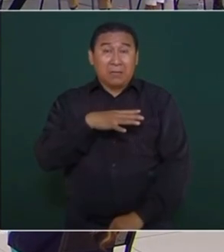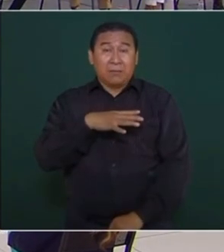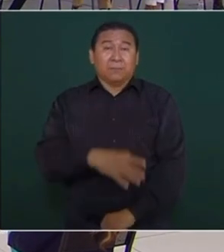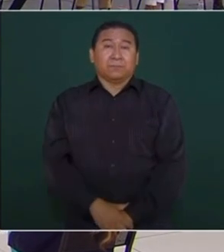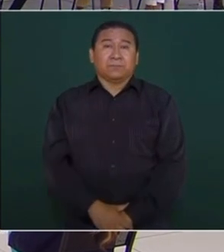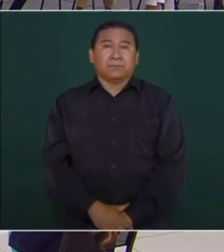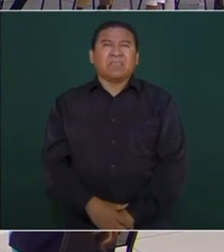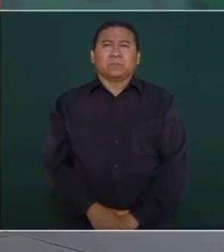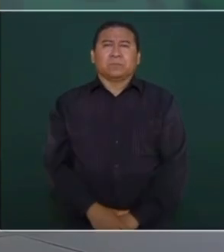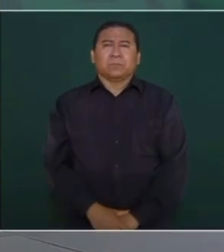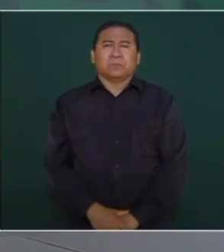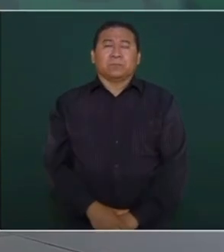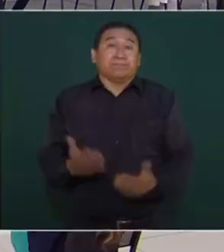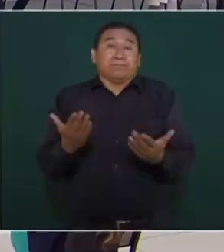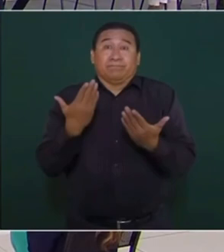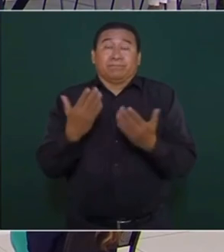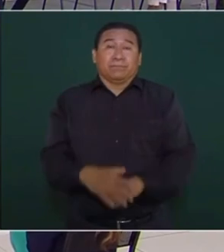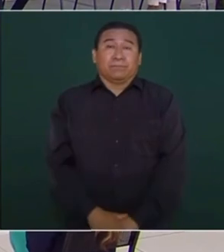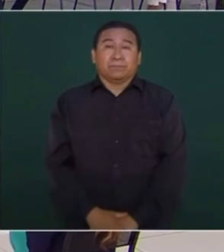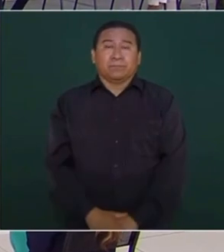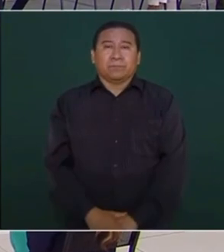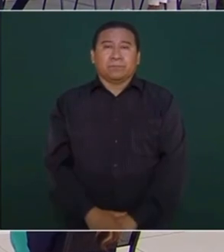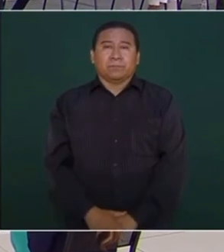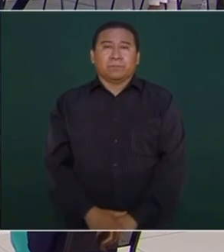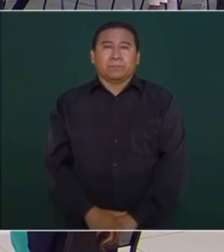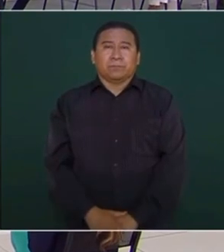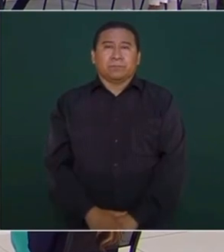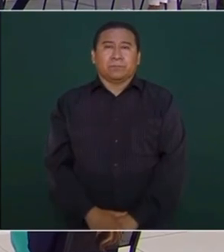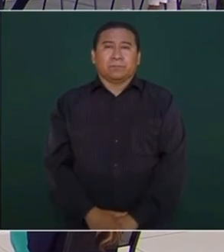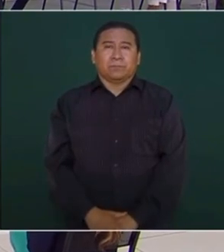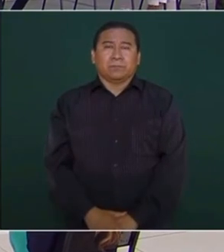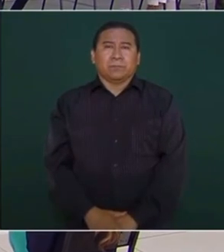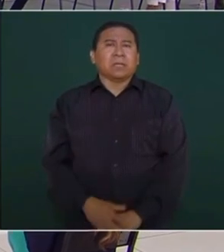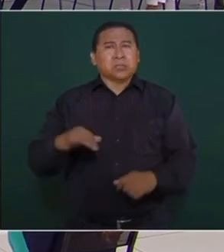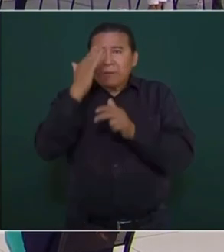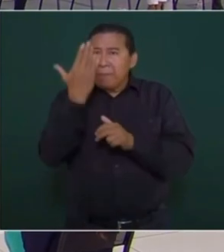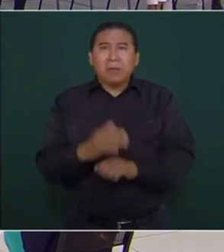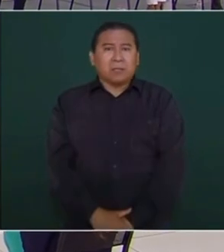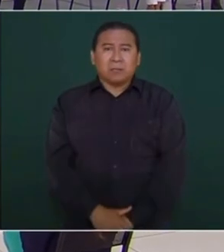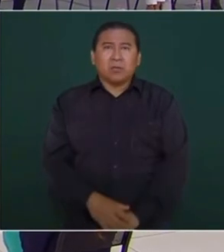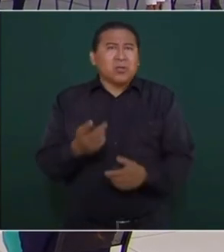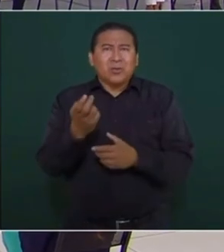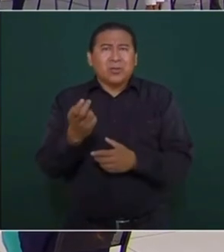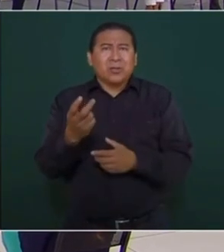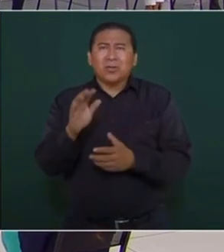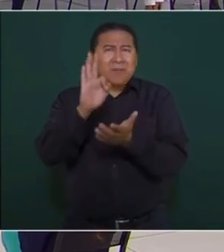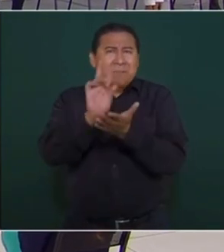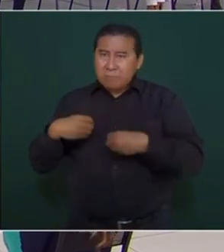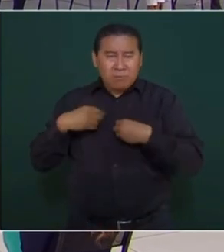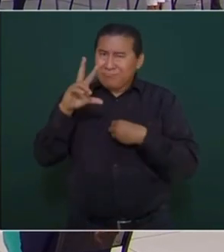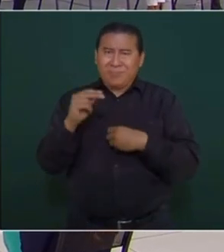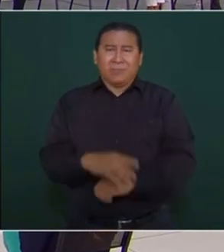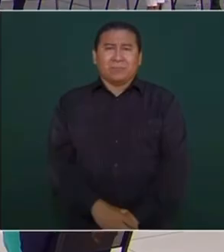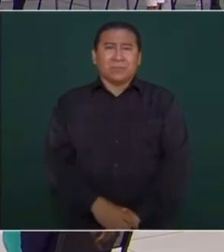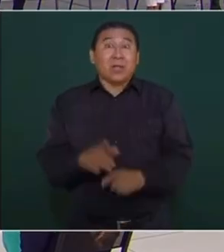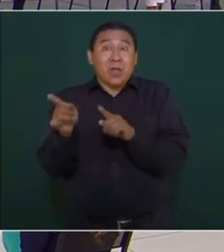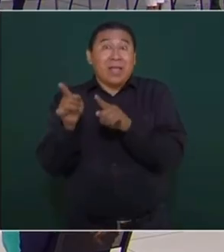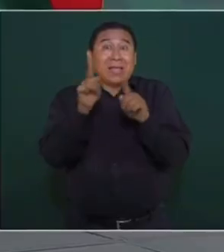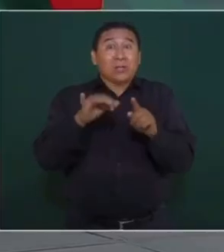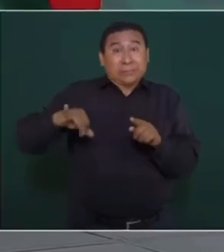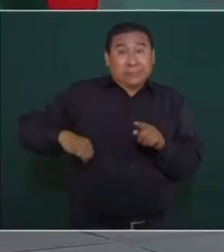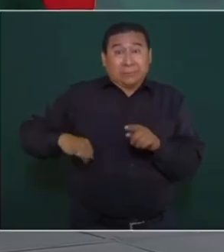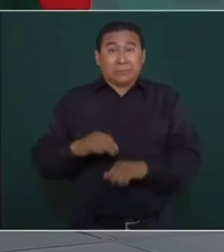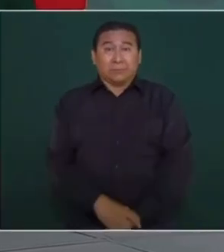protesta? Bueno, hay una serie de intereses. No son los de Felipe Carrillo Puerto. Son